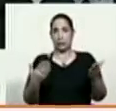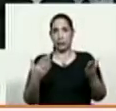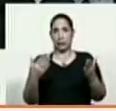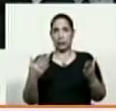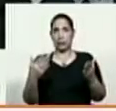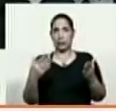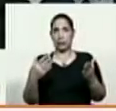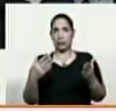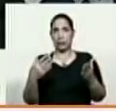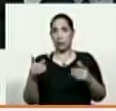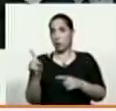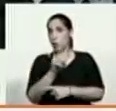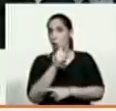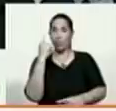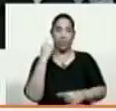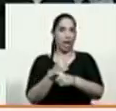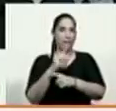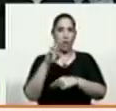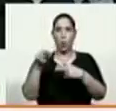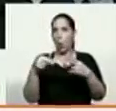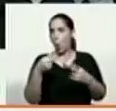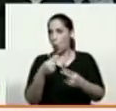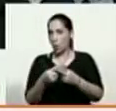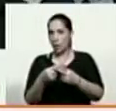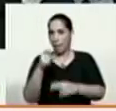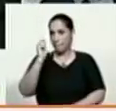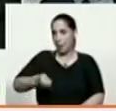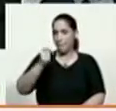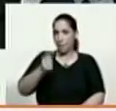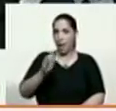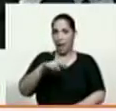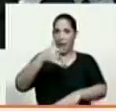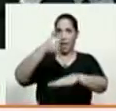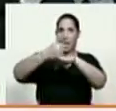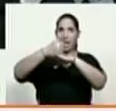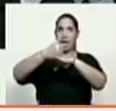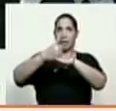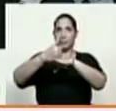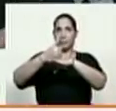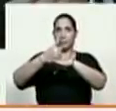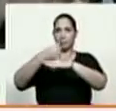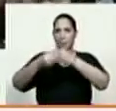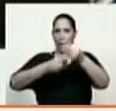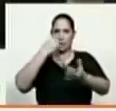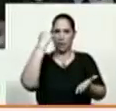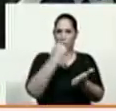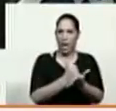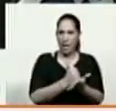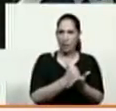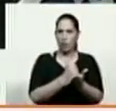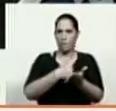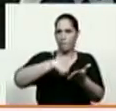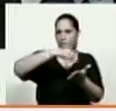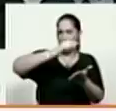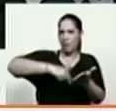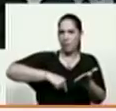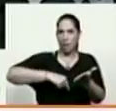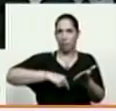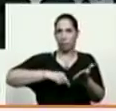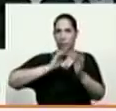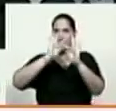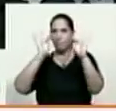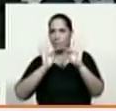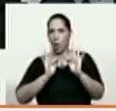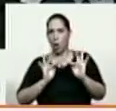occidental de lo que no debe ser jamás un fiscal general hacen robarse unos sellos húmedos y firmar de manera